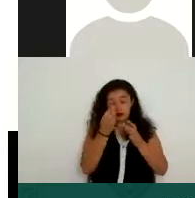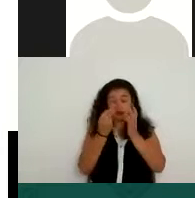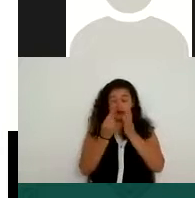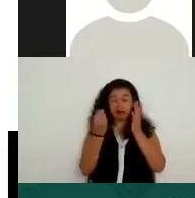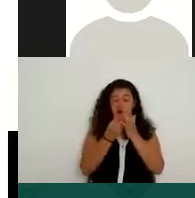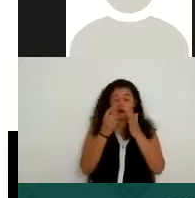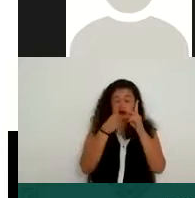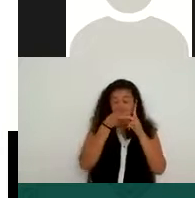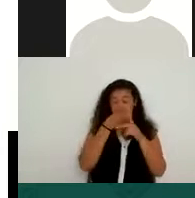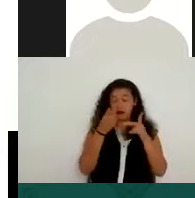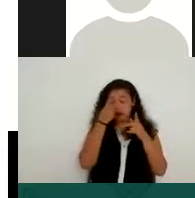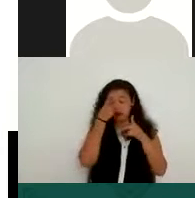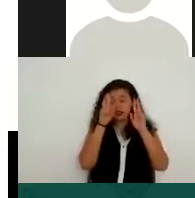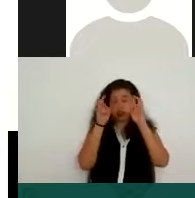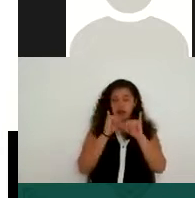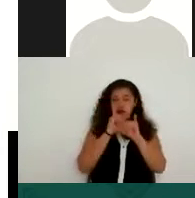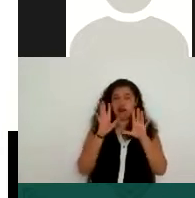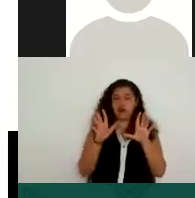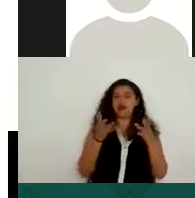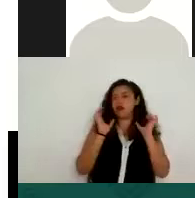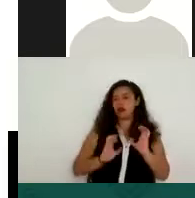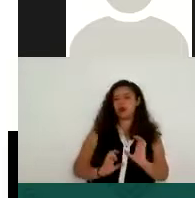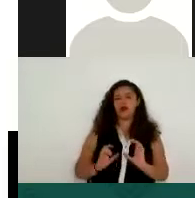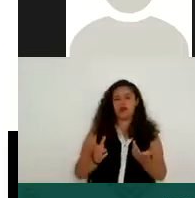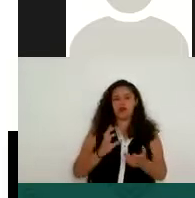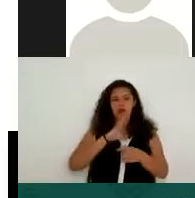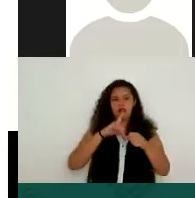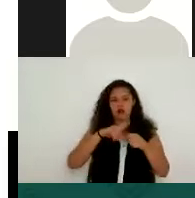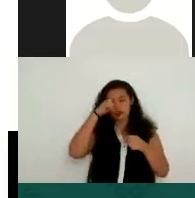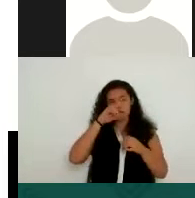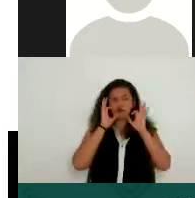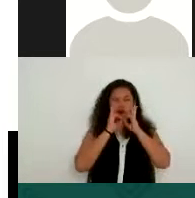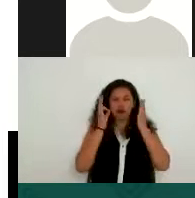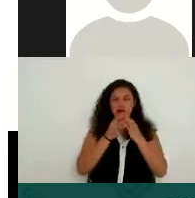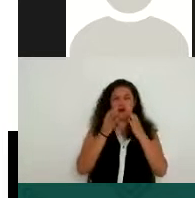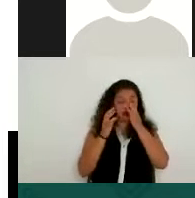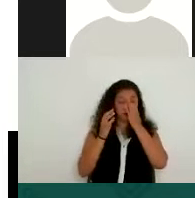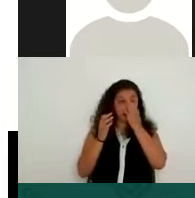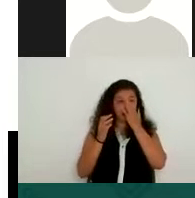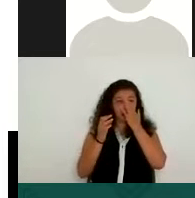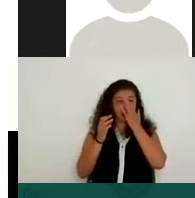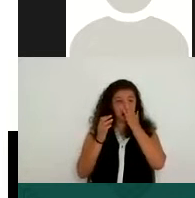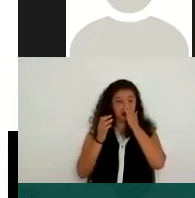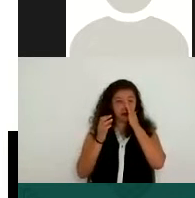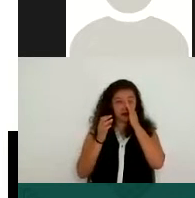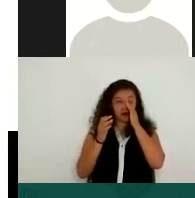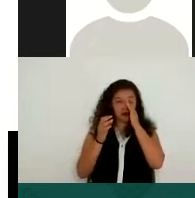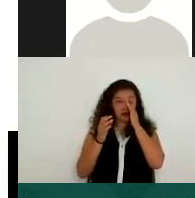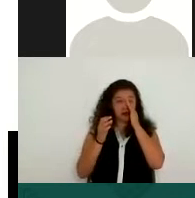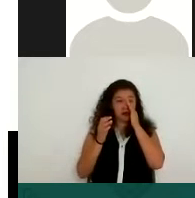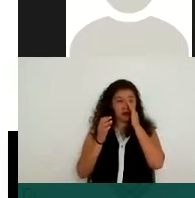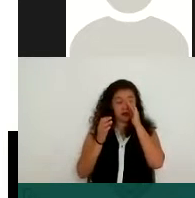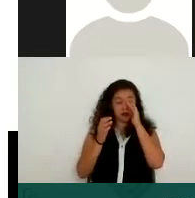entonces estas son algunas de las formas en las que puede ser expresados estos datos personales no